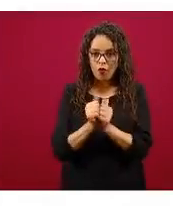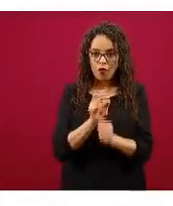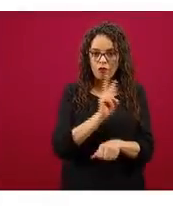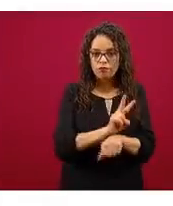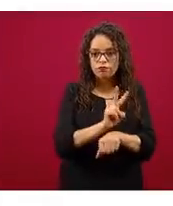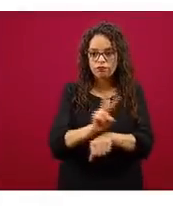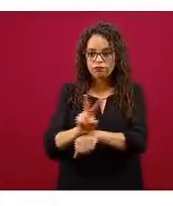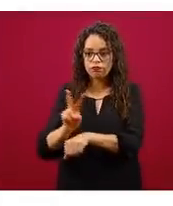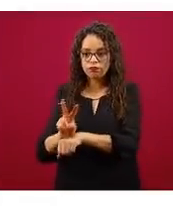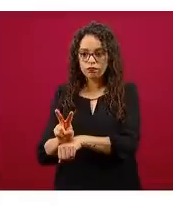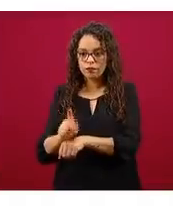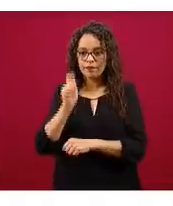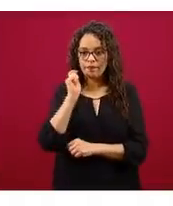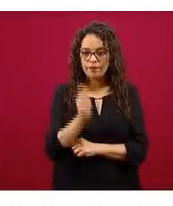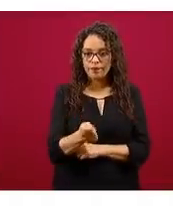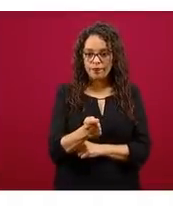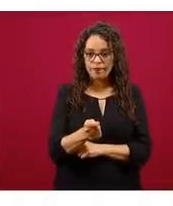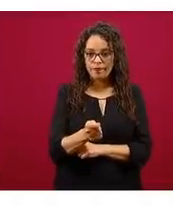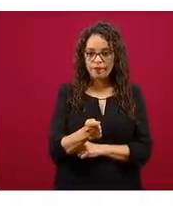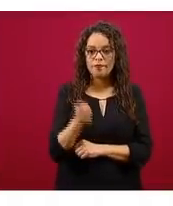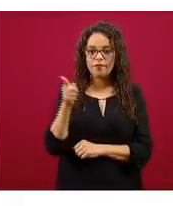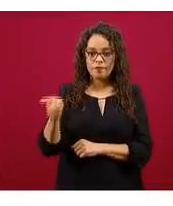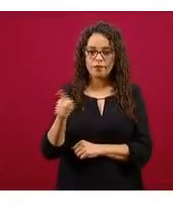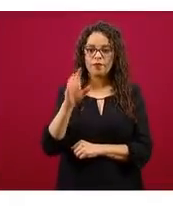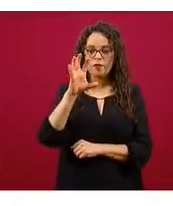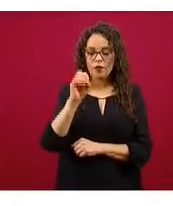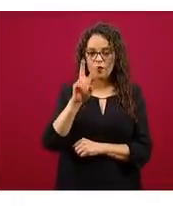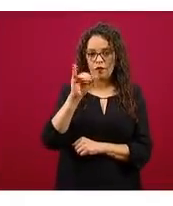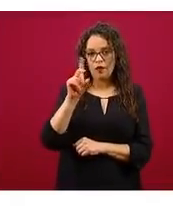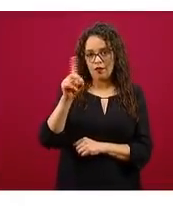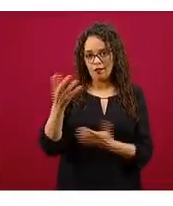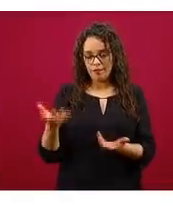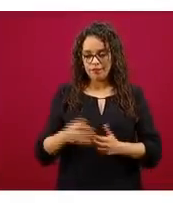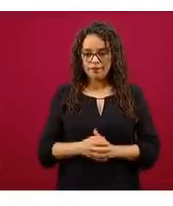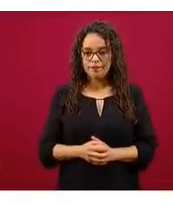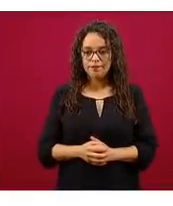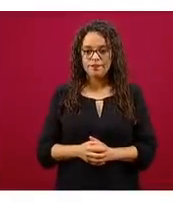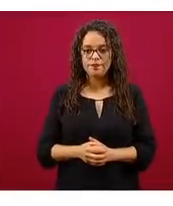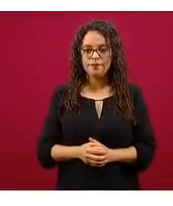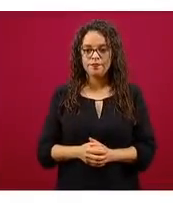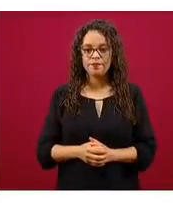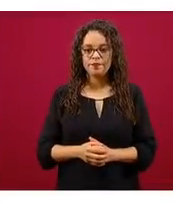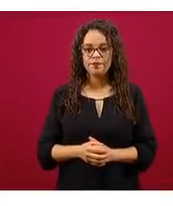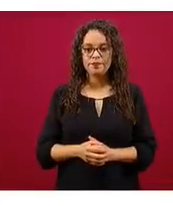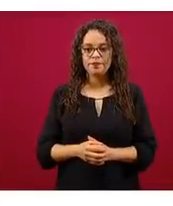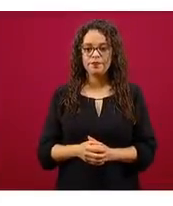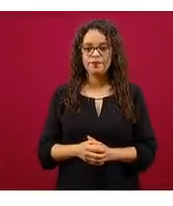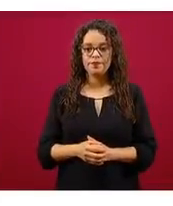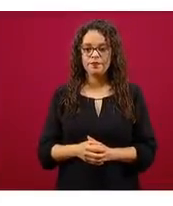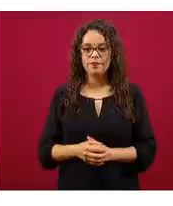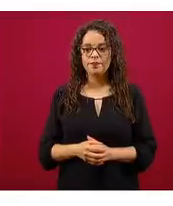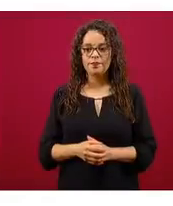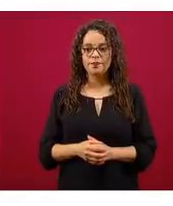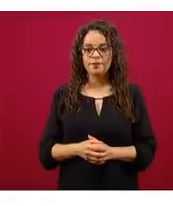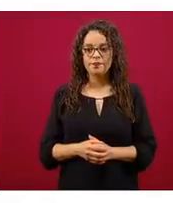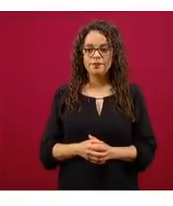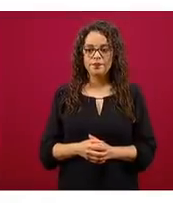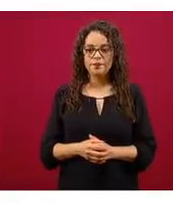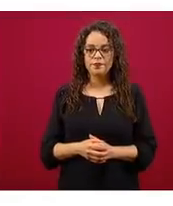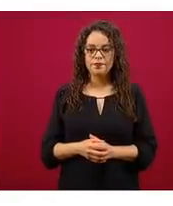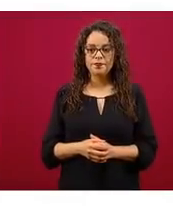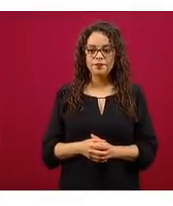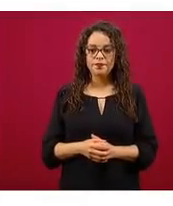epidemiológica de la enfermedad respiratoria viral, que es sectorial. Dedicamos a algunos epidemiólogos